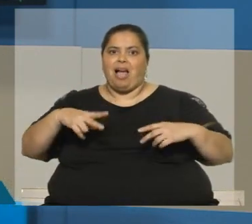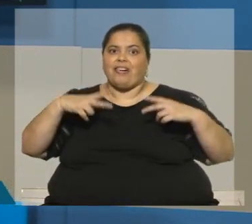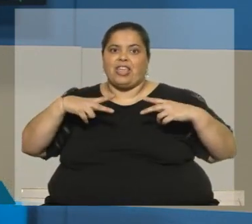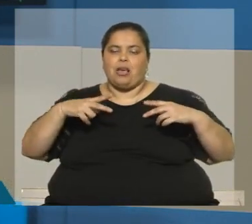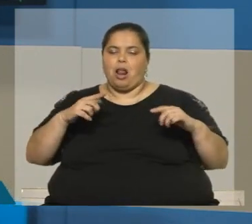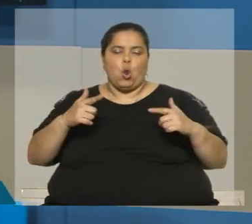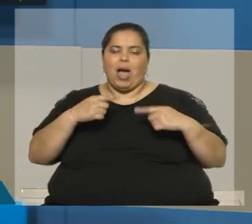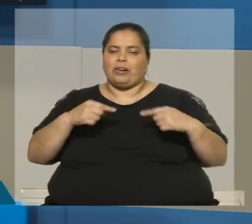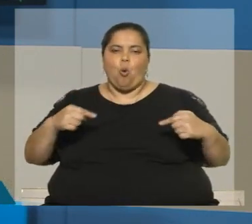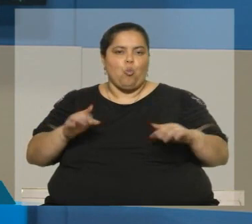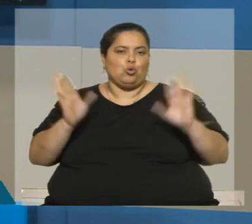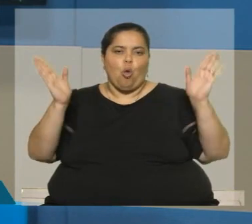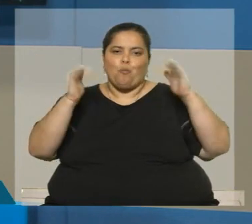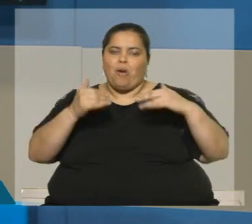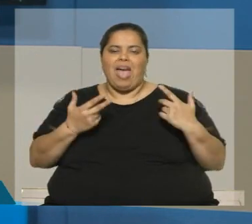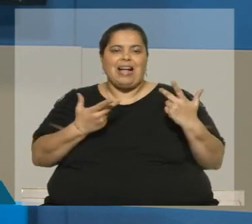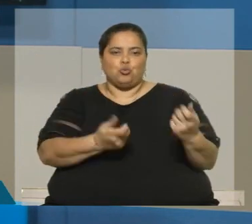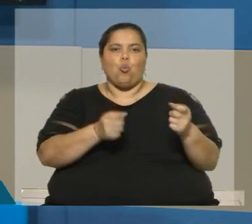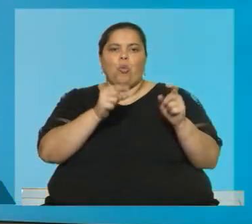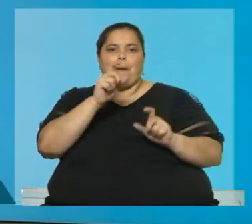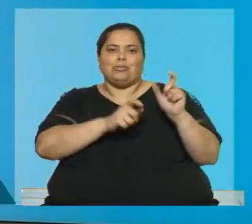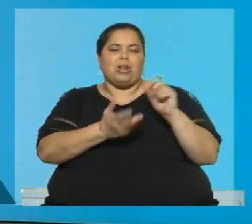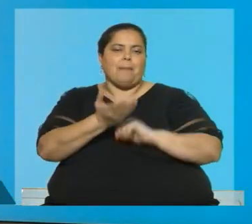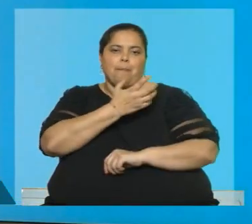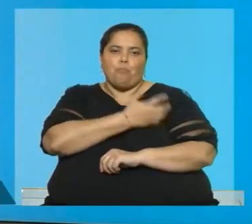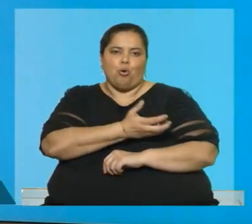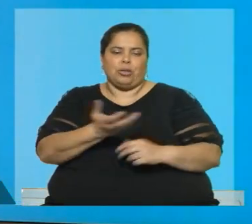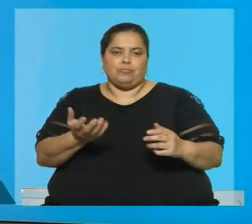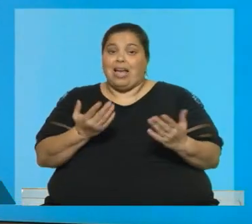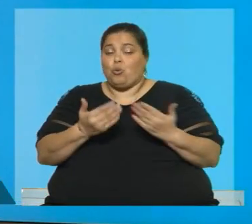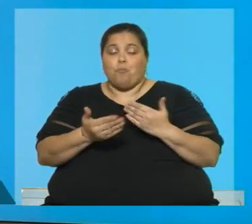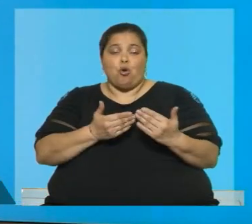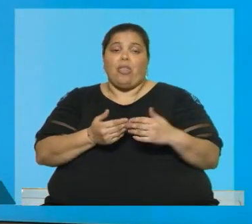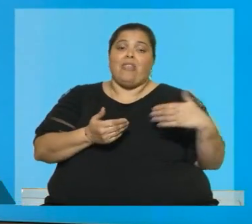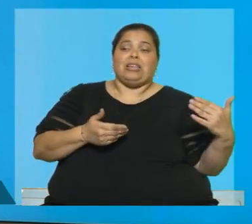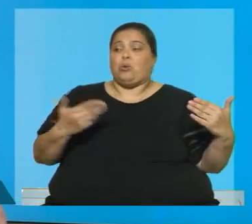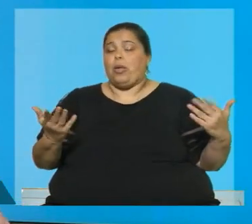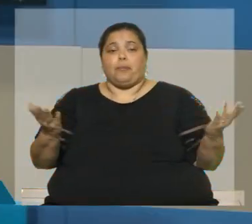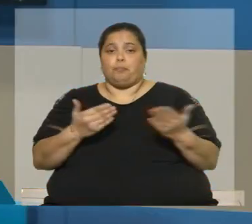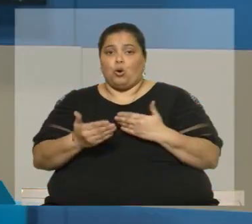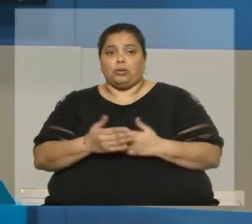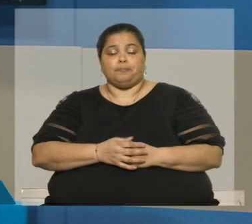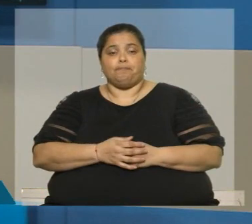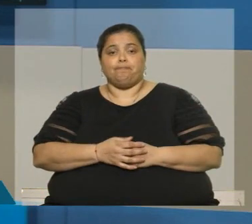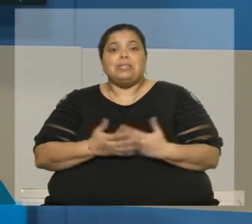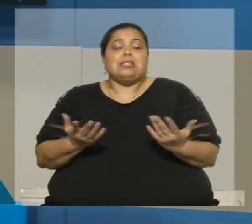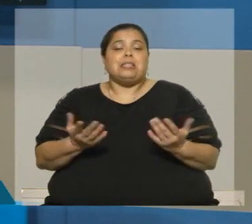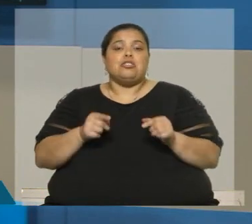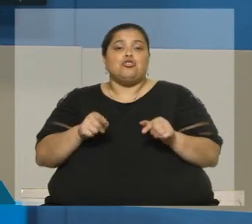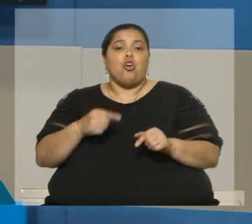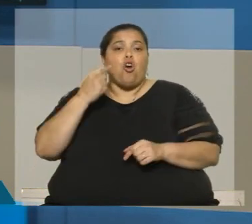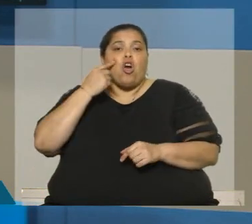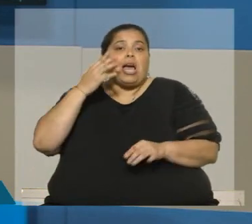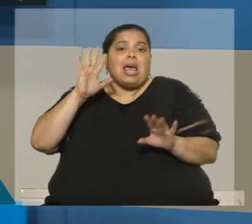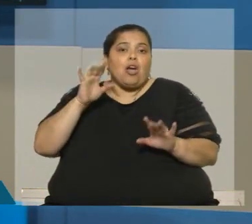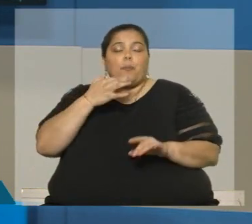recursos públicos para poder ayudar a los que menos tienen. Sí, y ahí no va importar mucho si es de derecha o de izquierda, tampoco. Bueno, lo que pasa es que yo sí que creo que después están